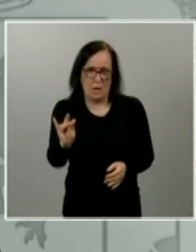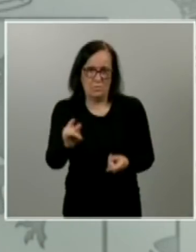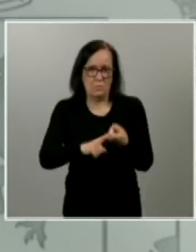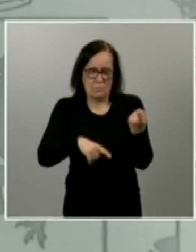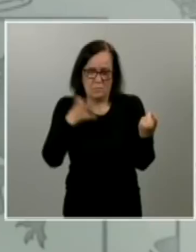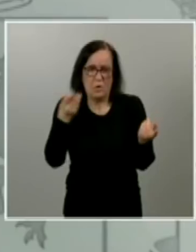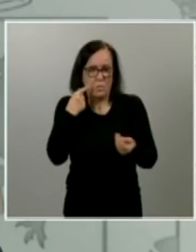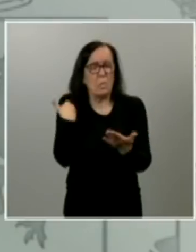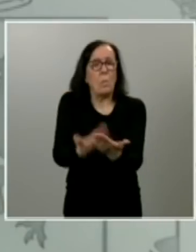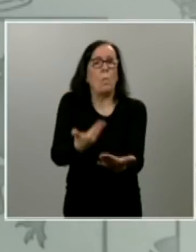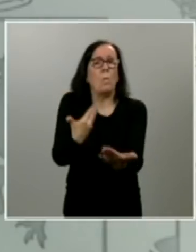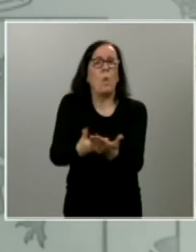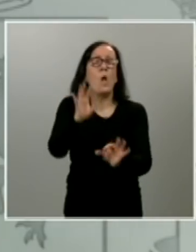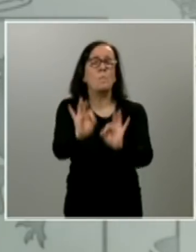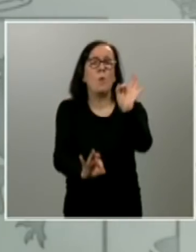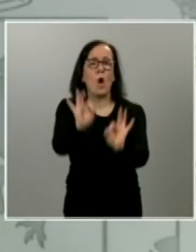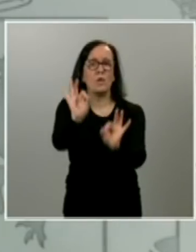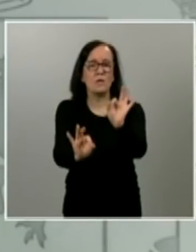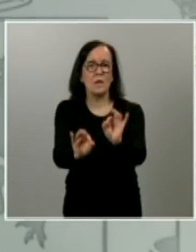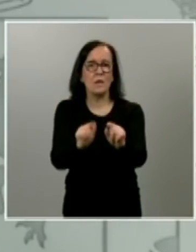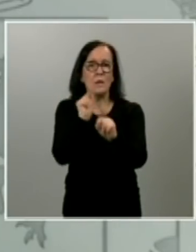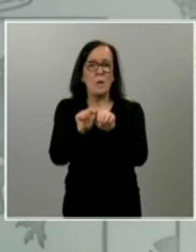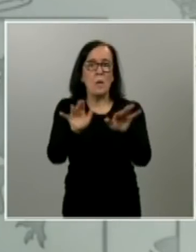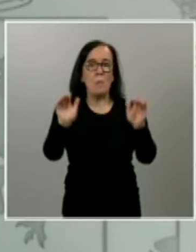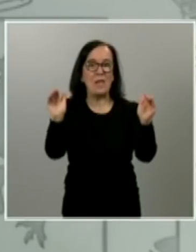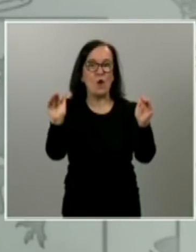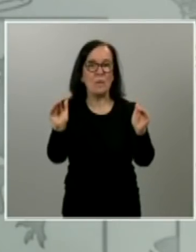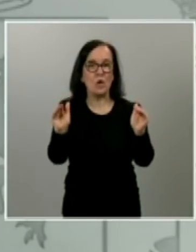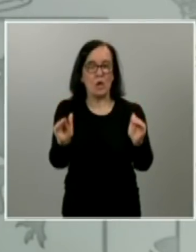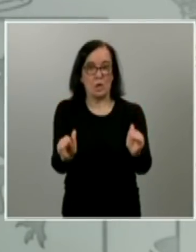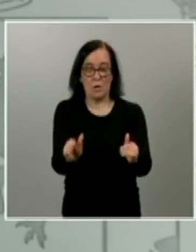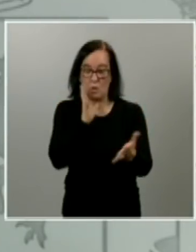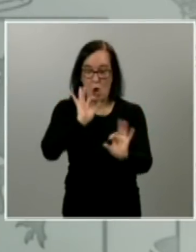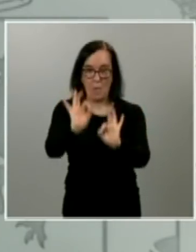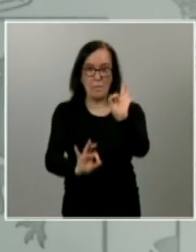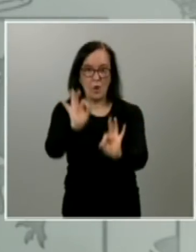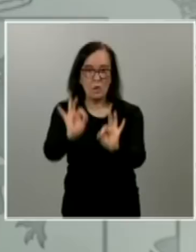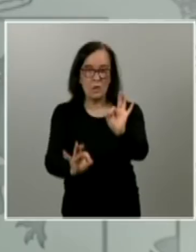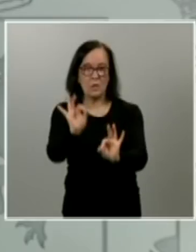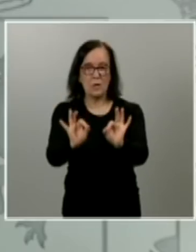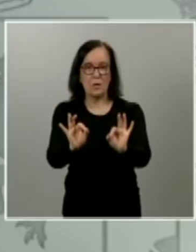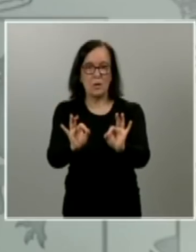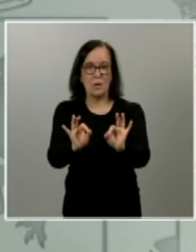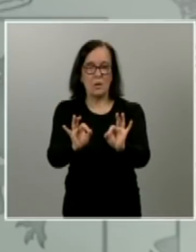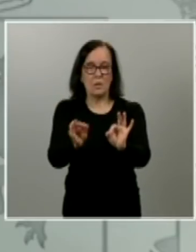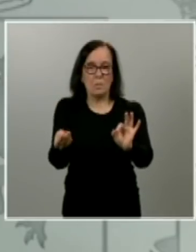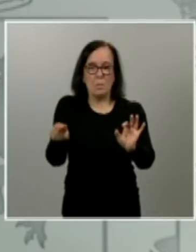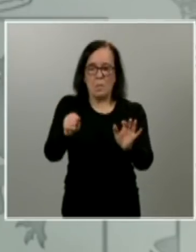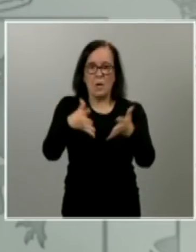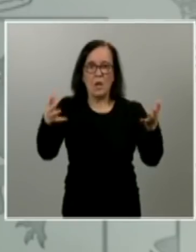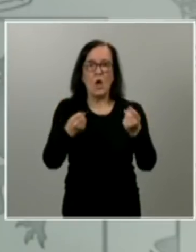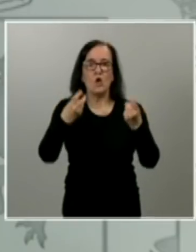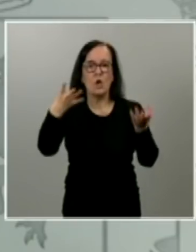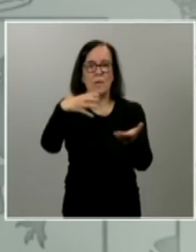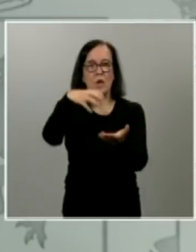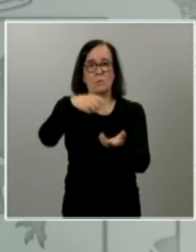atestiguando los porcentajes de contagio cada vez menores los porcentajes y las tasas de incremento de número de hospitalizados de